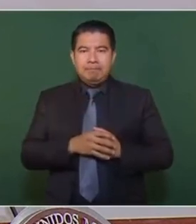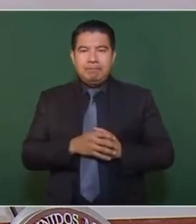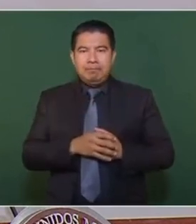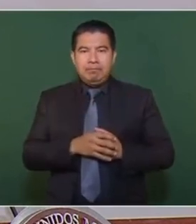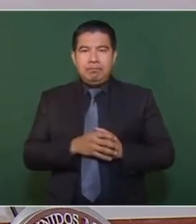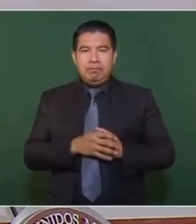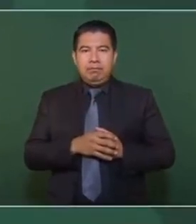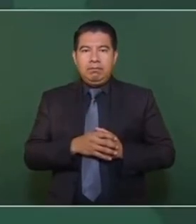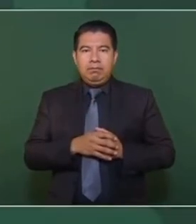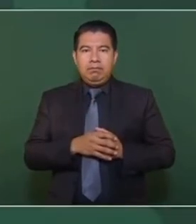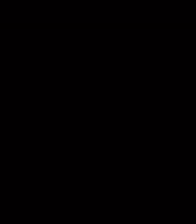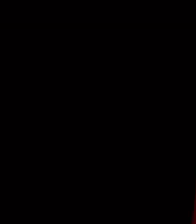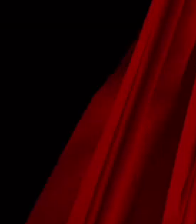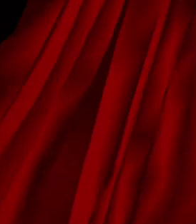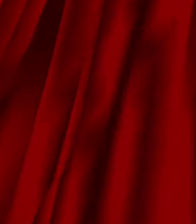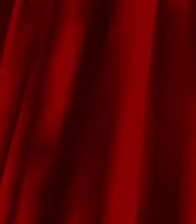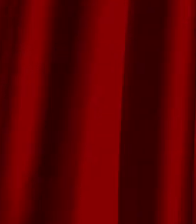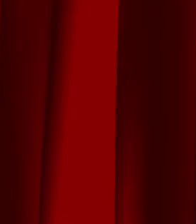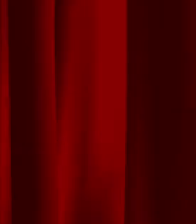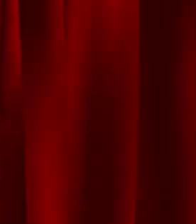Pero iniciamos.